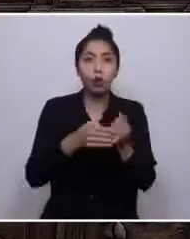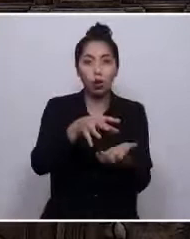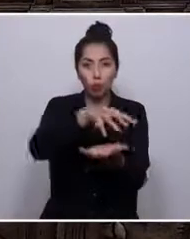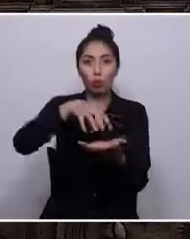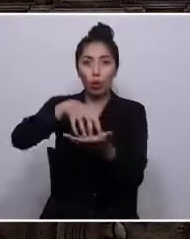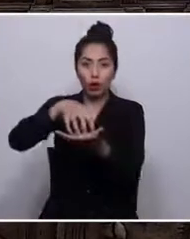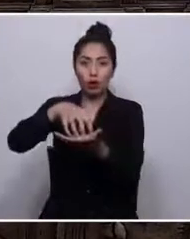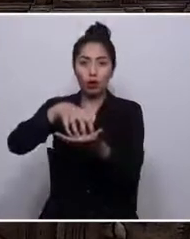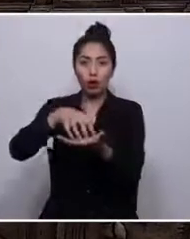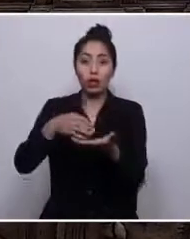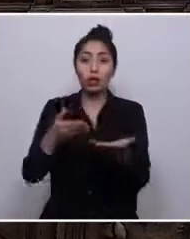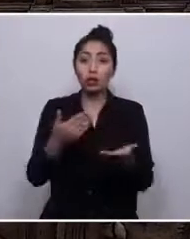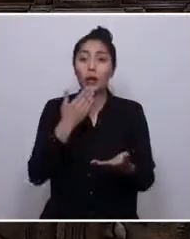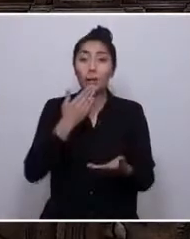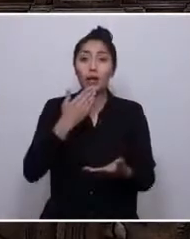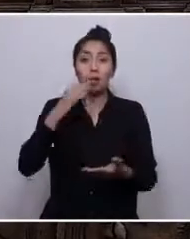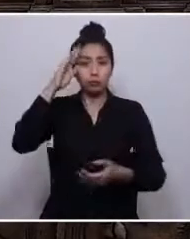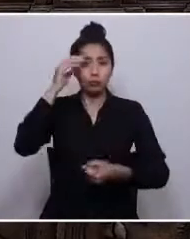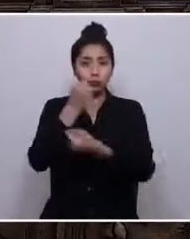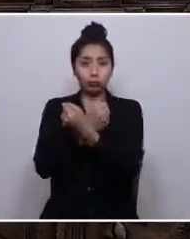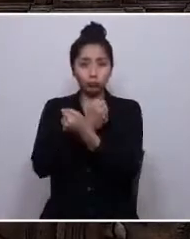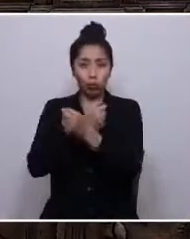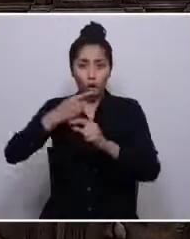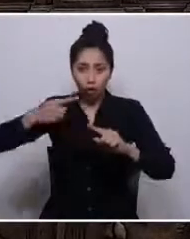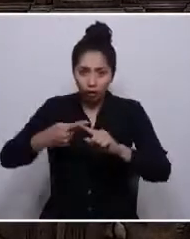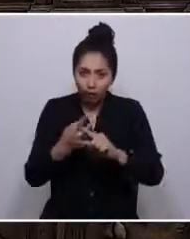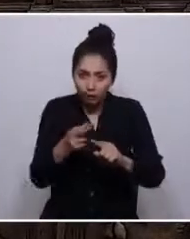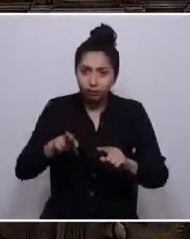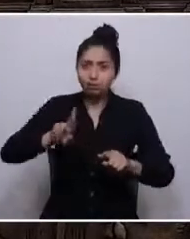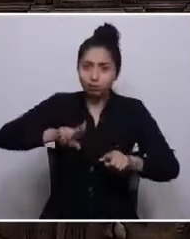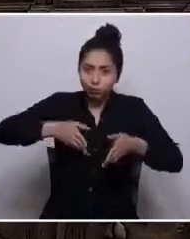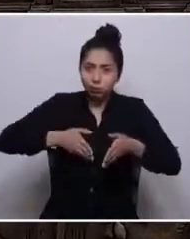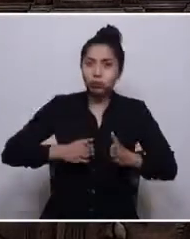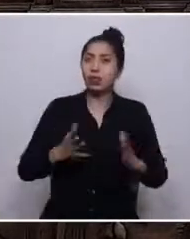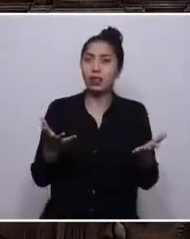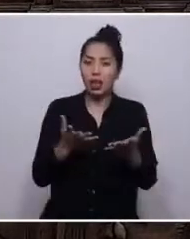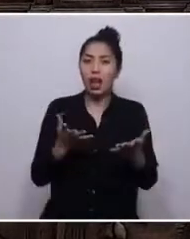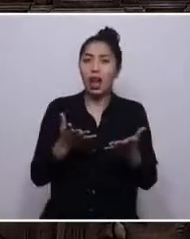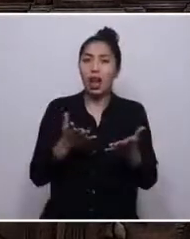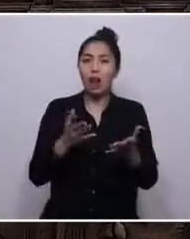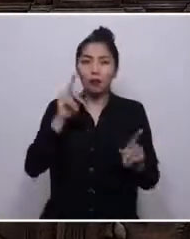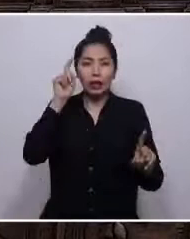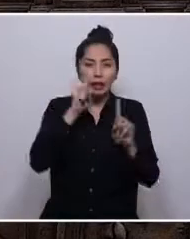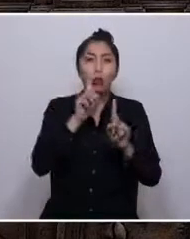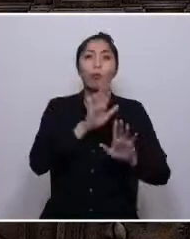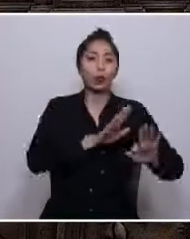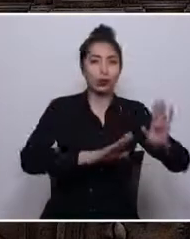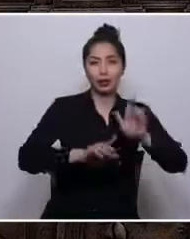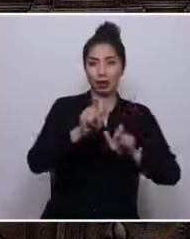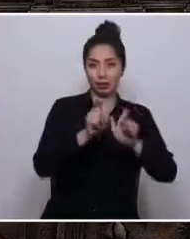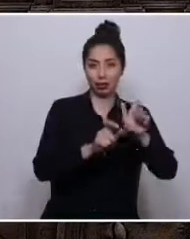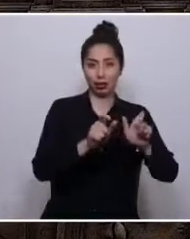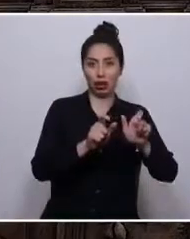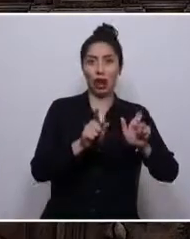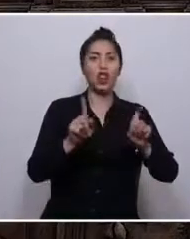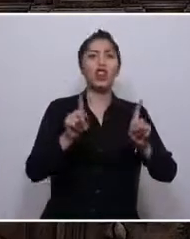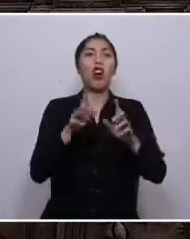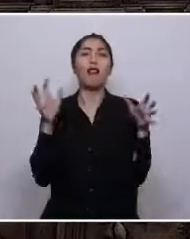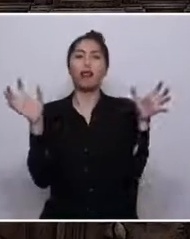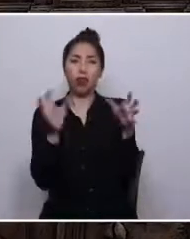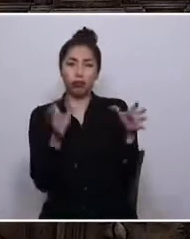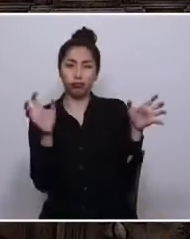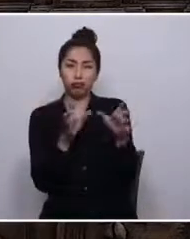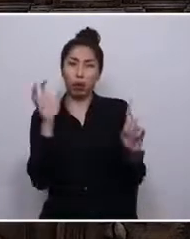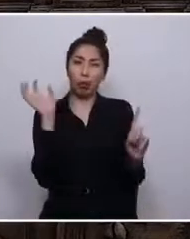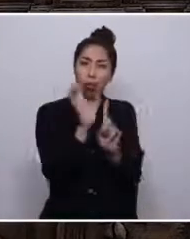de una policía refundada, orientada a la protección del pueblo y no a la violencia y al abuso de poder, como ha sido en historia de